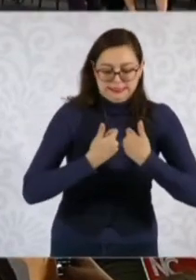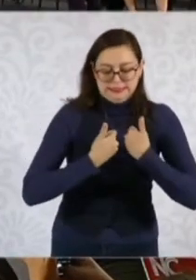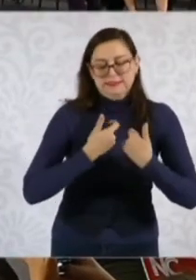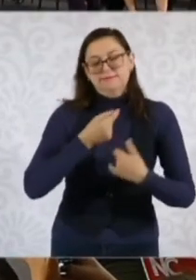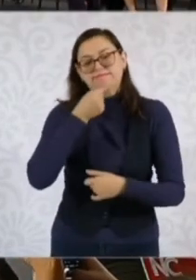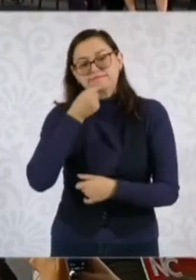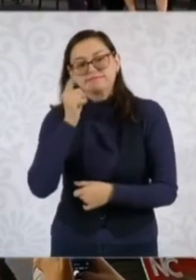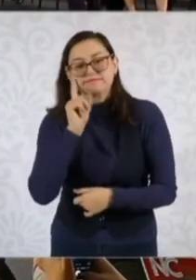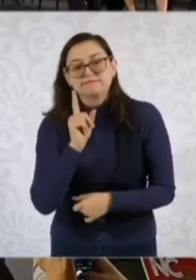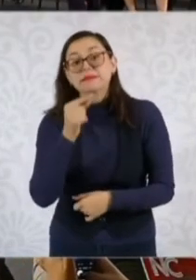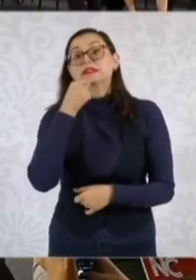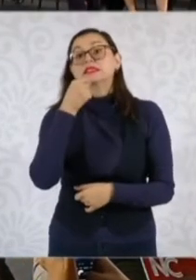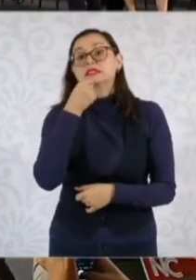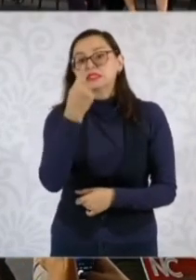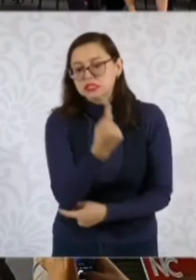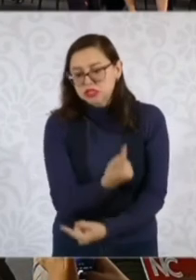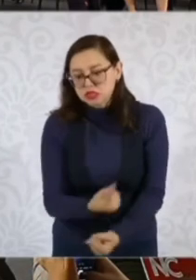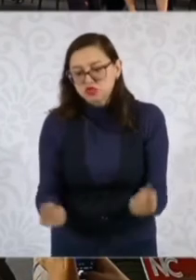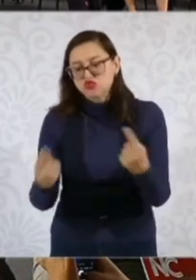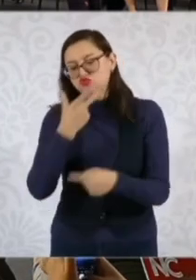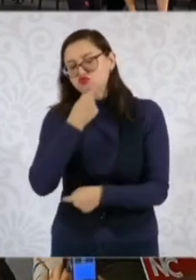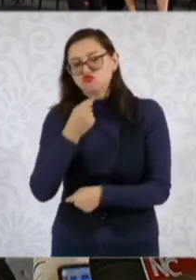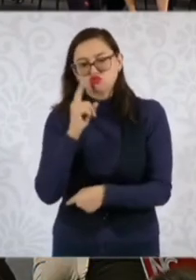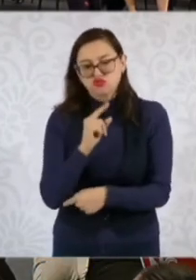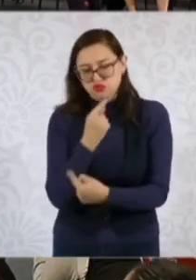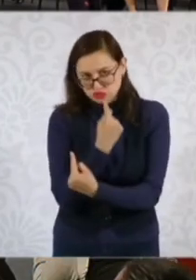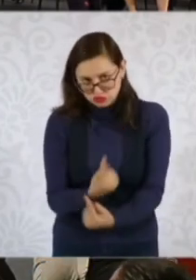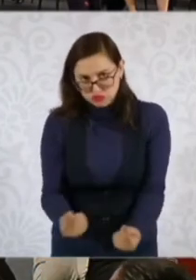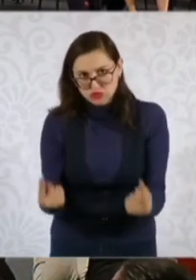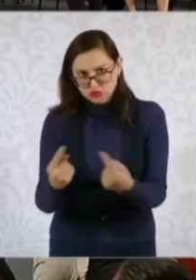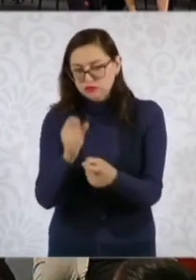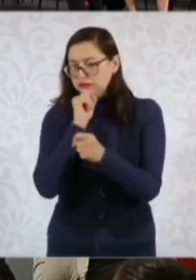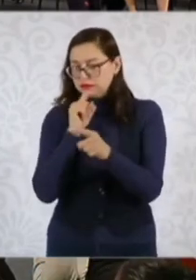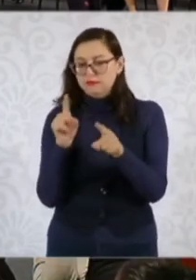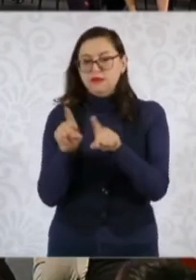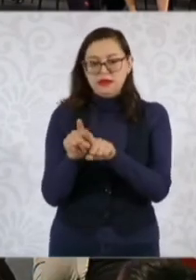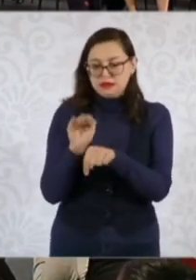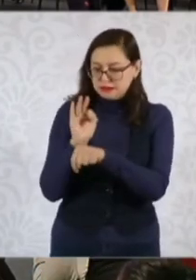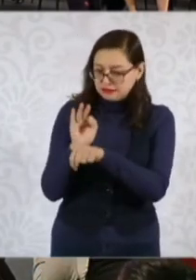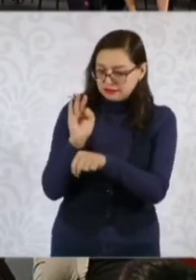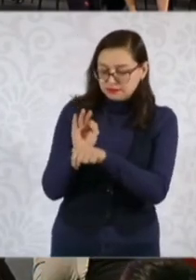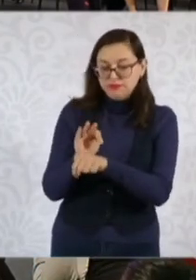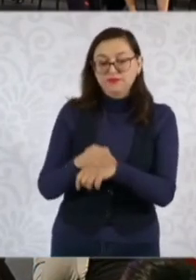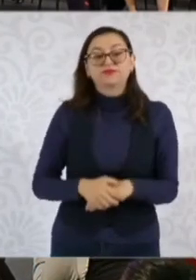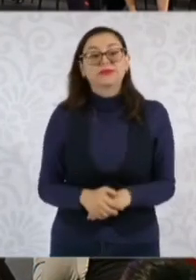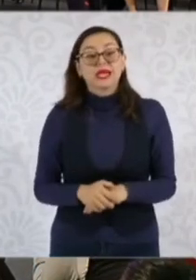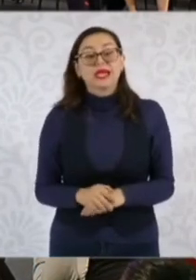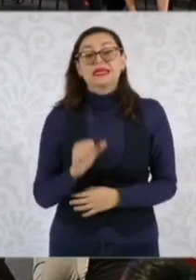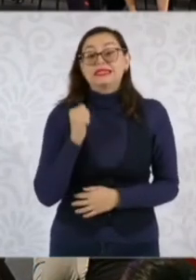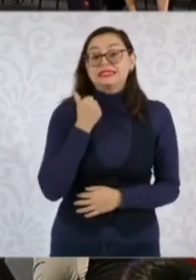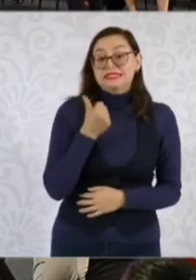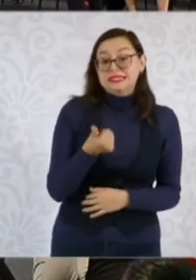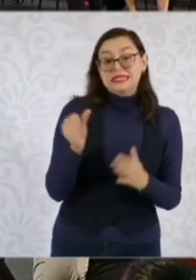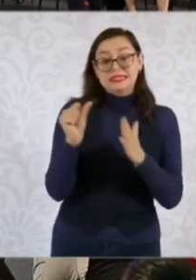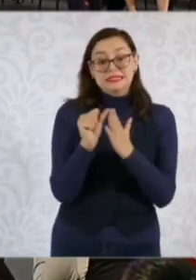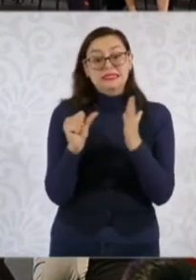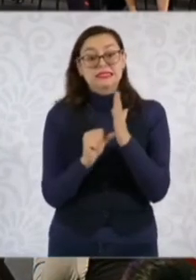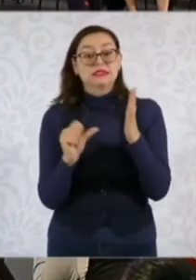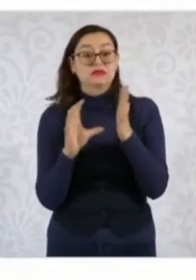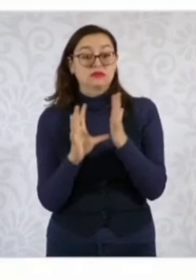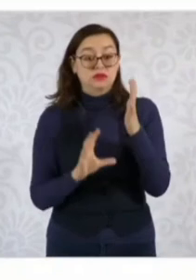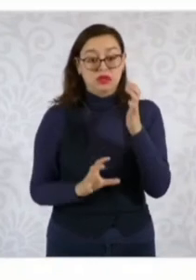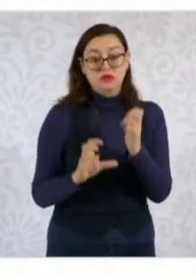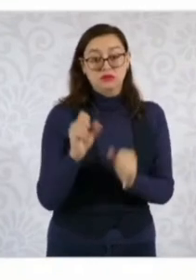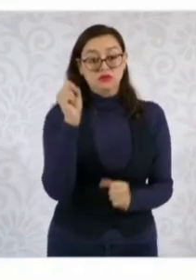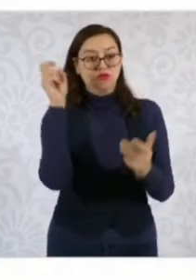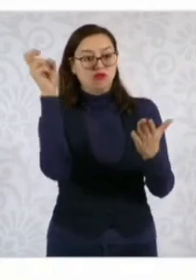Siguiente. Son en total modificación a seis artículos de la Constitución Política de los Estados Unidos